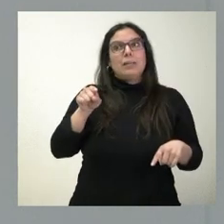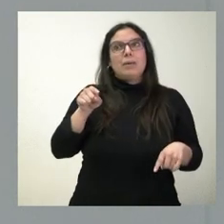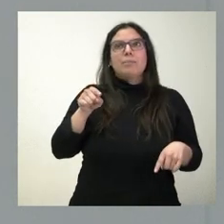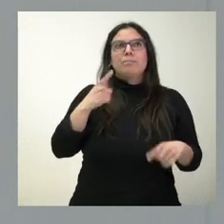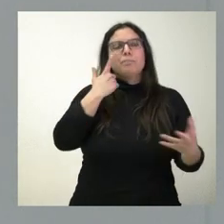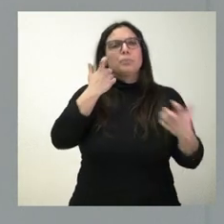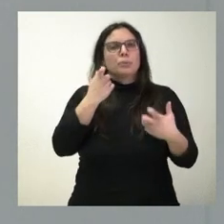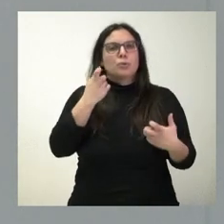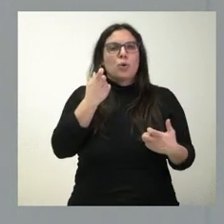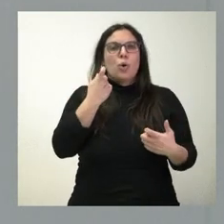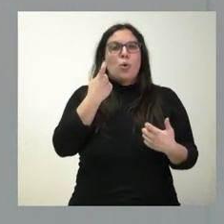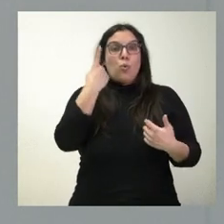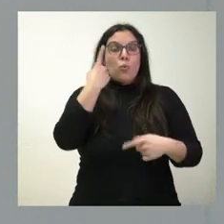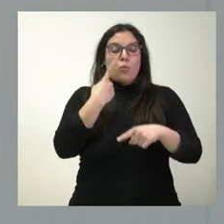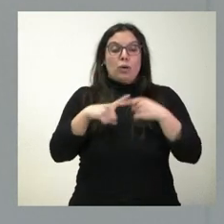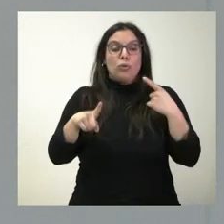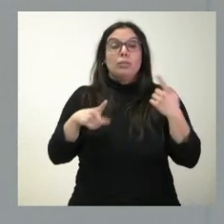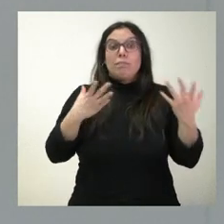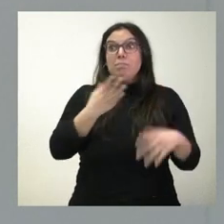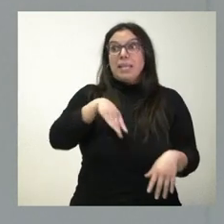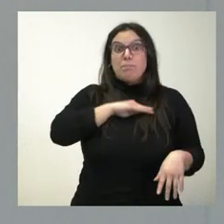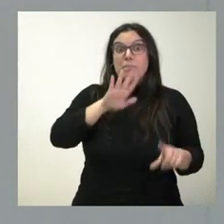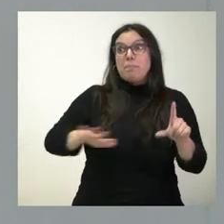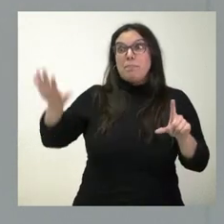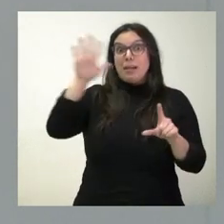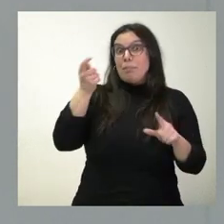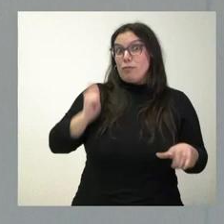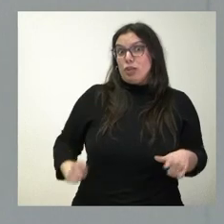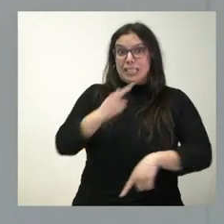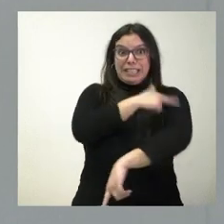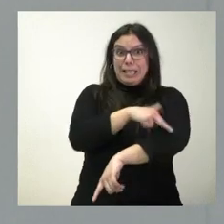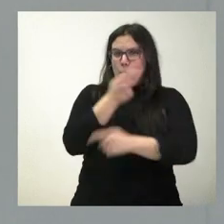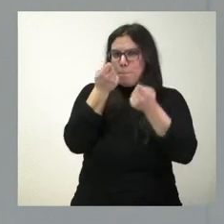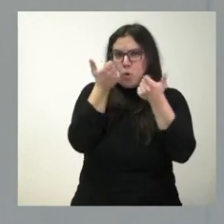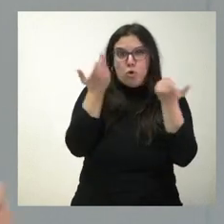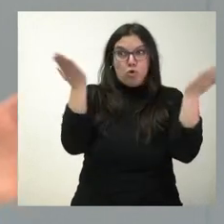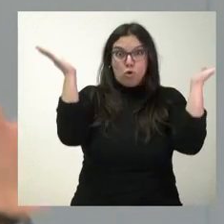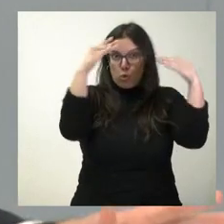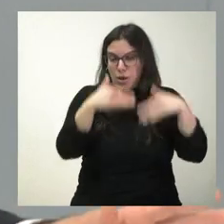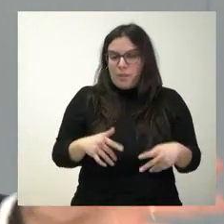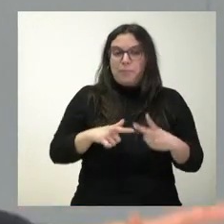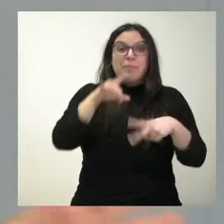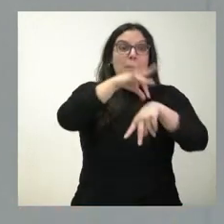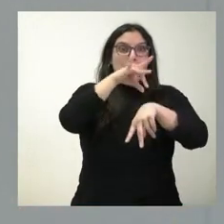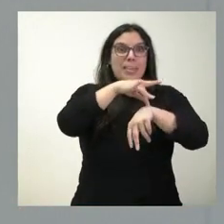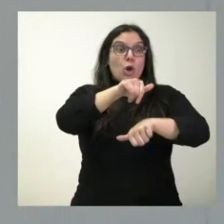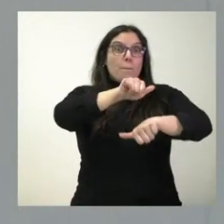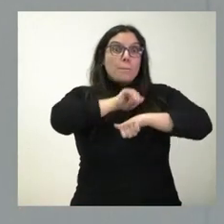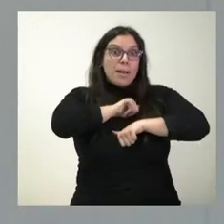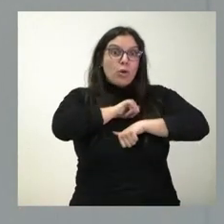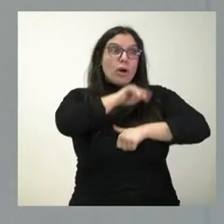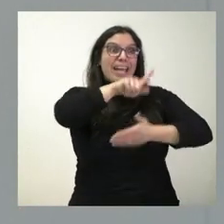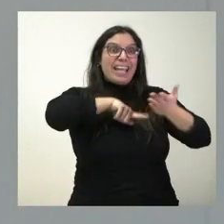¿no?, que es que careciendo España de profesionales sanitarios, teniendo médicos en el paro sin especialidad,